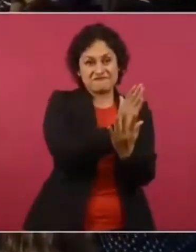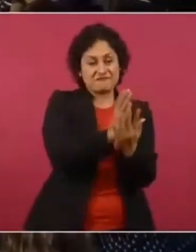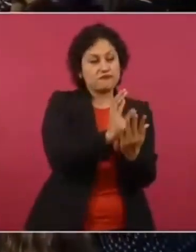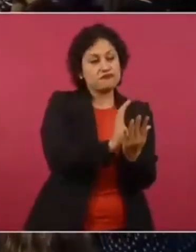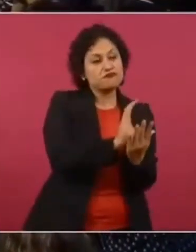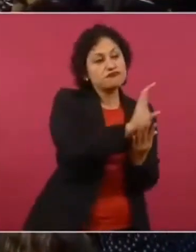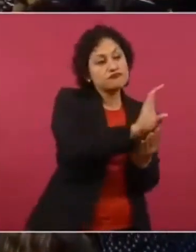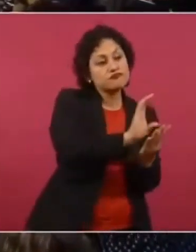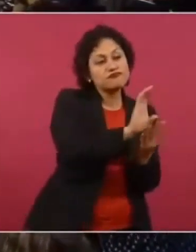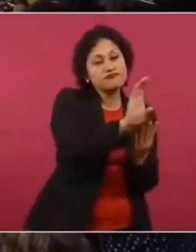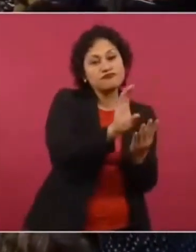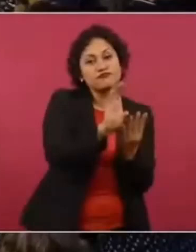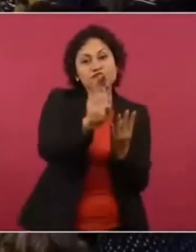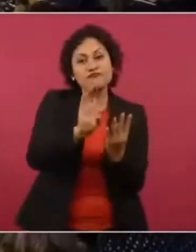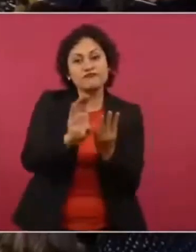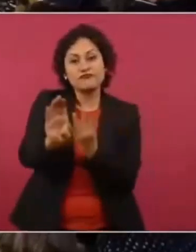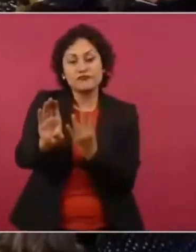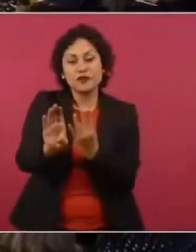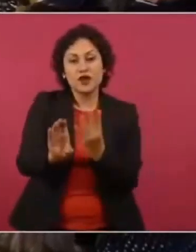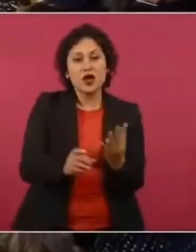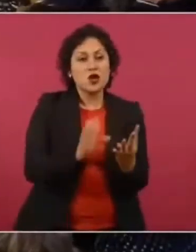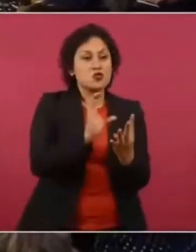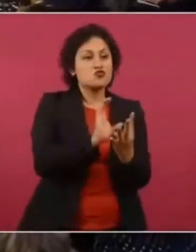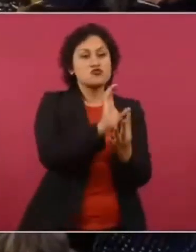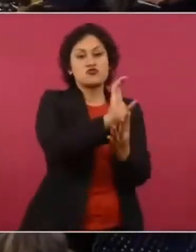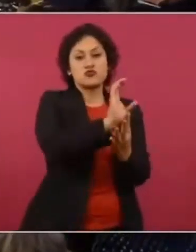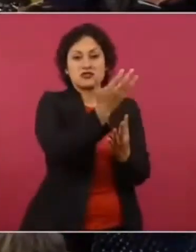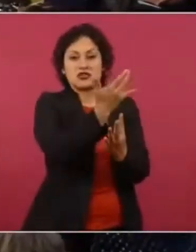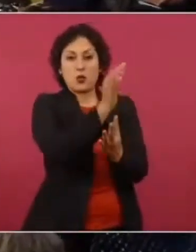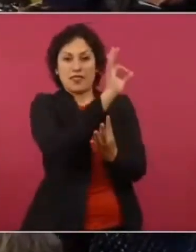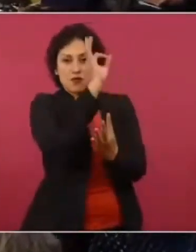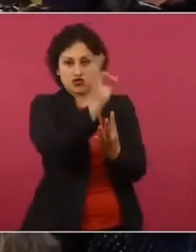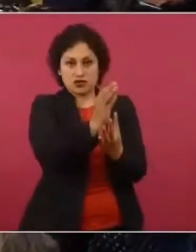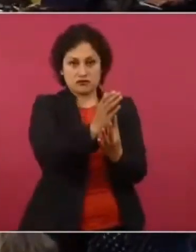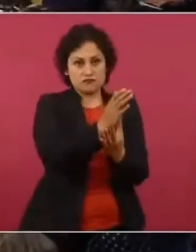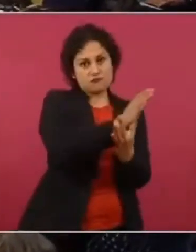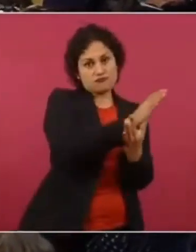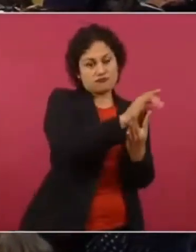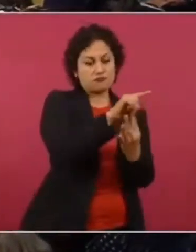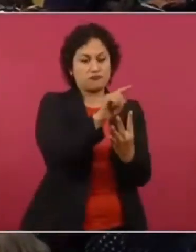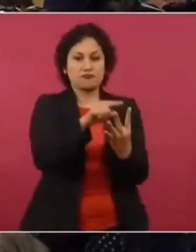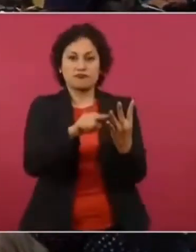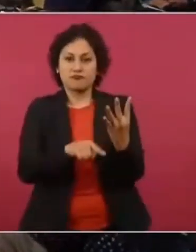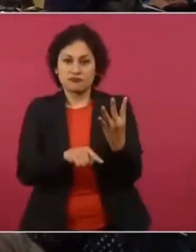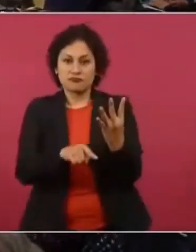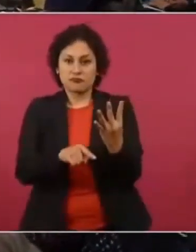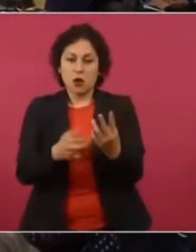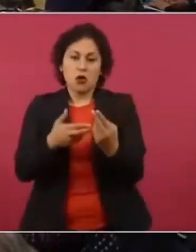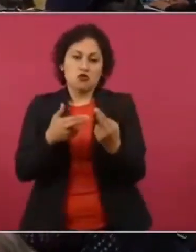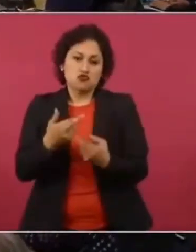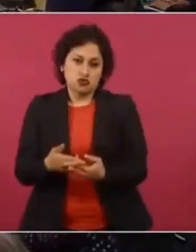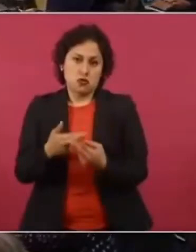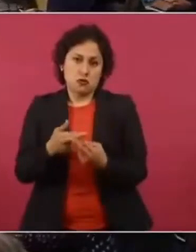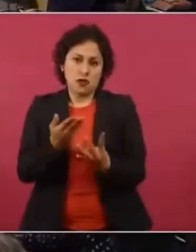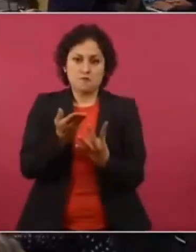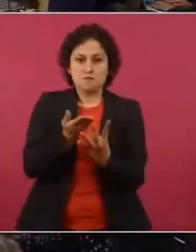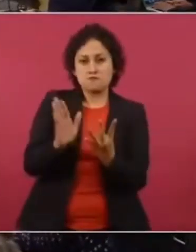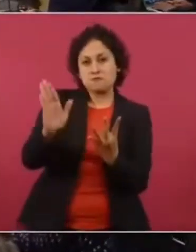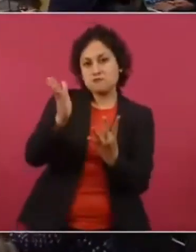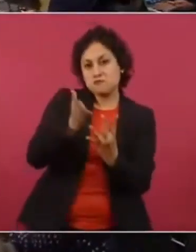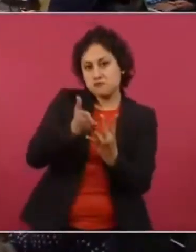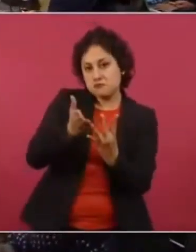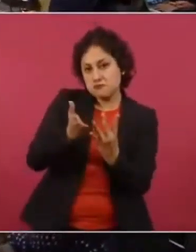% y a los tres restantes, el resto. Y que